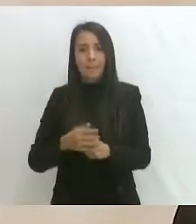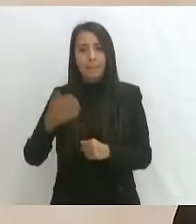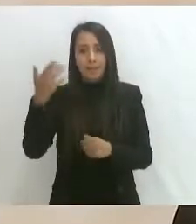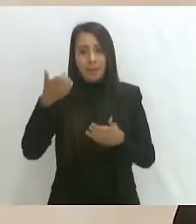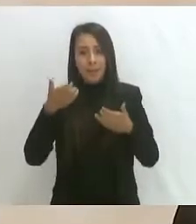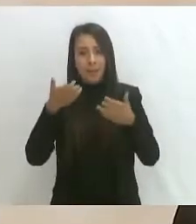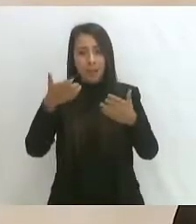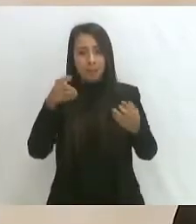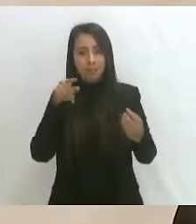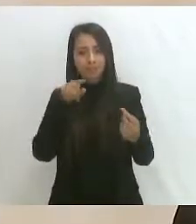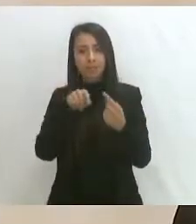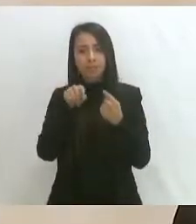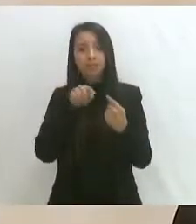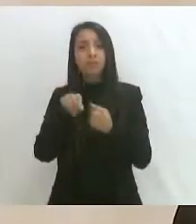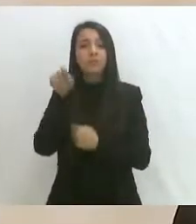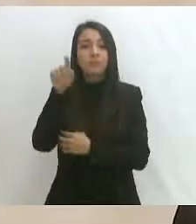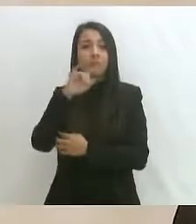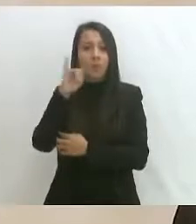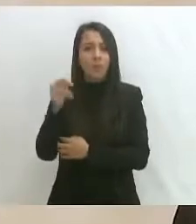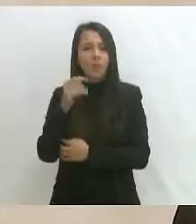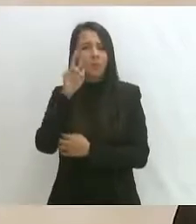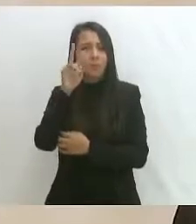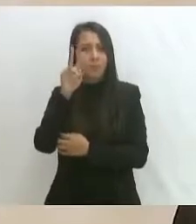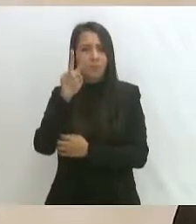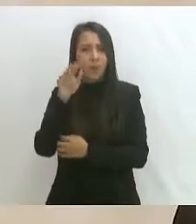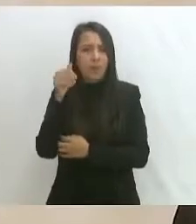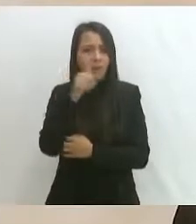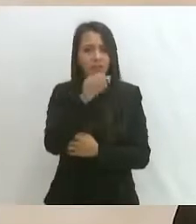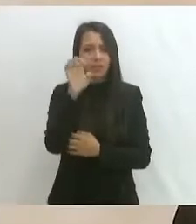funcionando desde 1967.